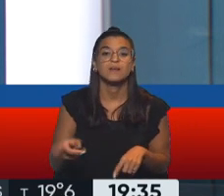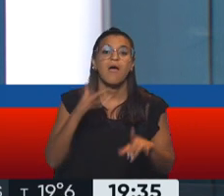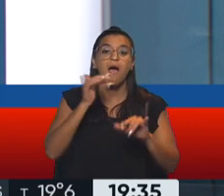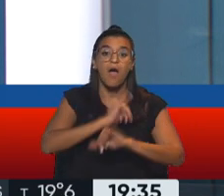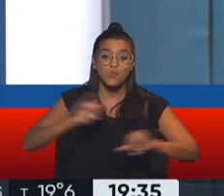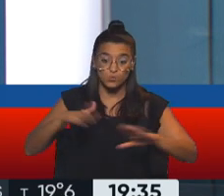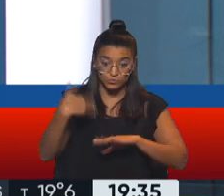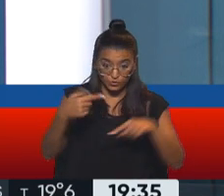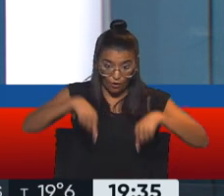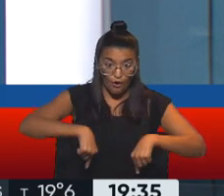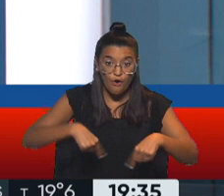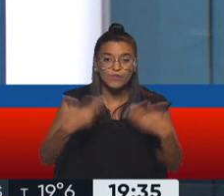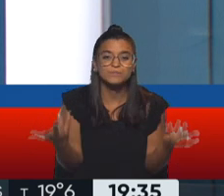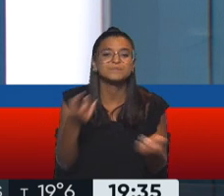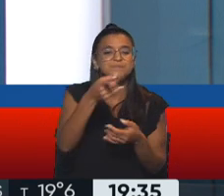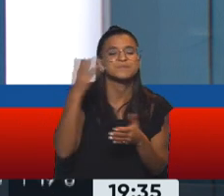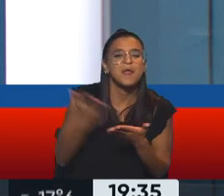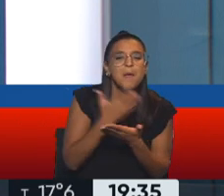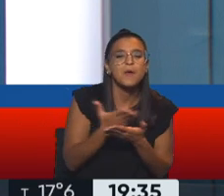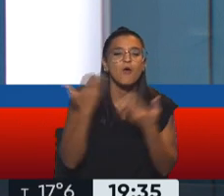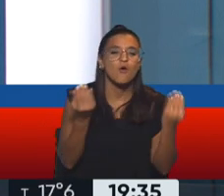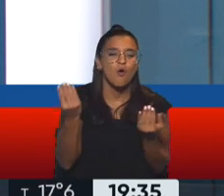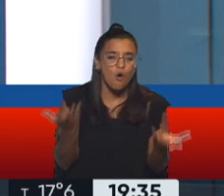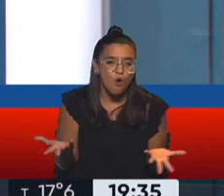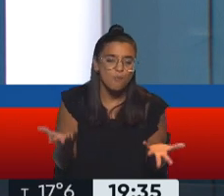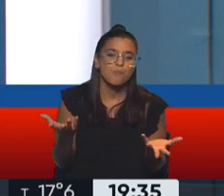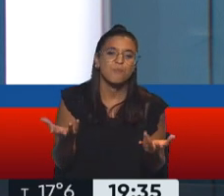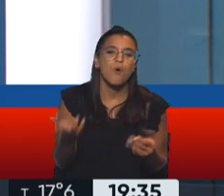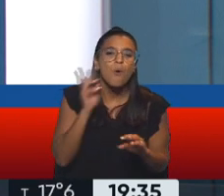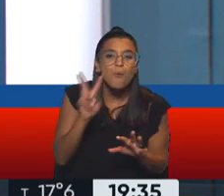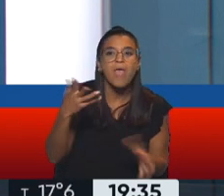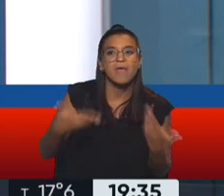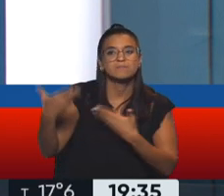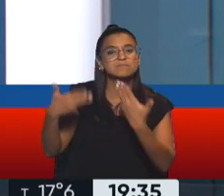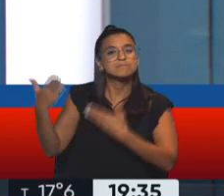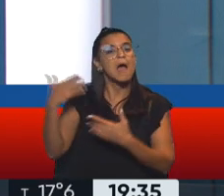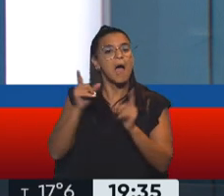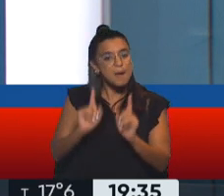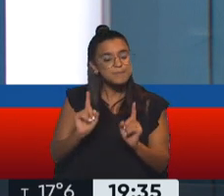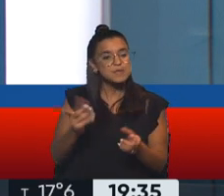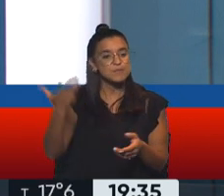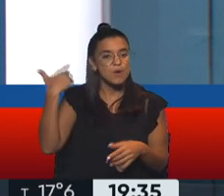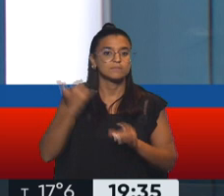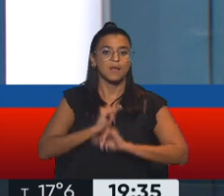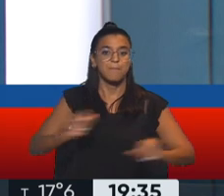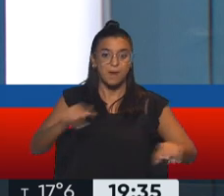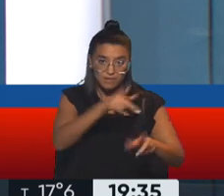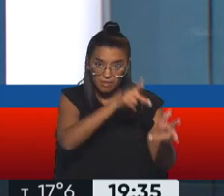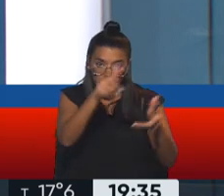anuncio, ¿qué repaso o cómo se puede dar ese retroceso a lo que usted decía en campaña?